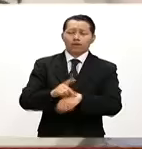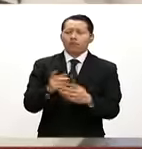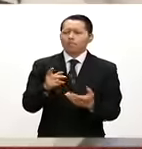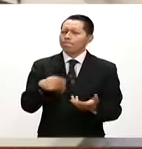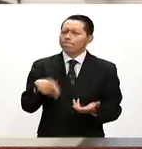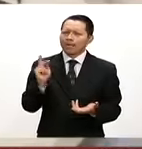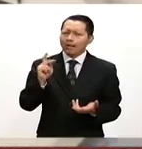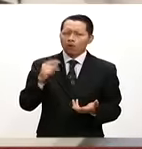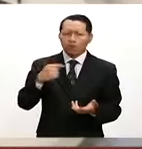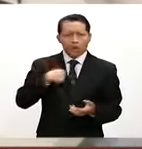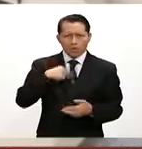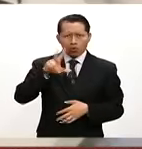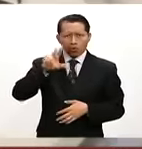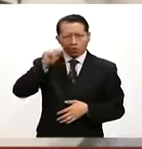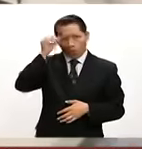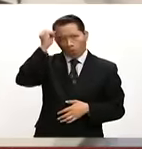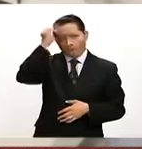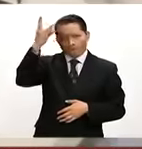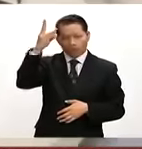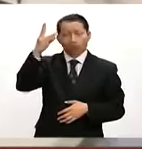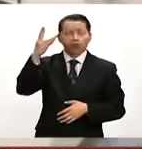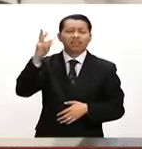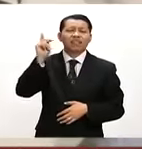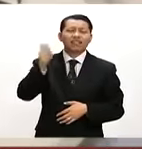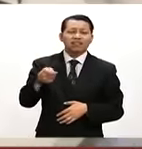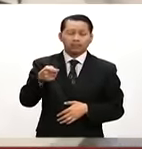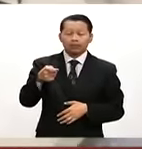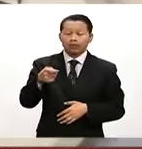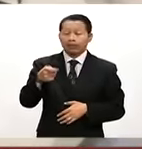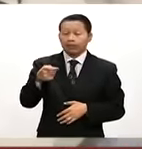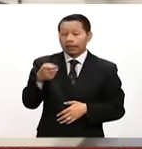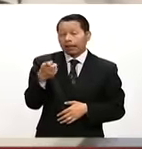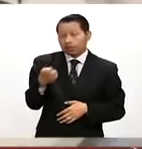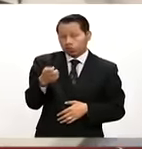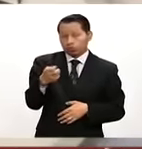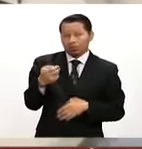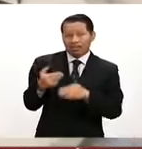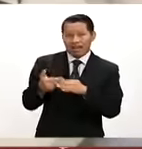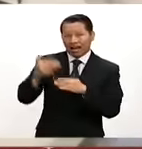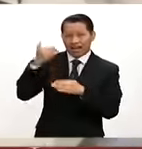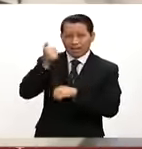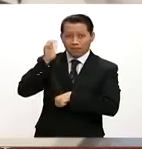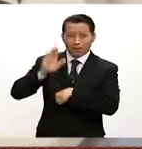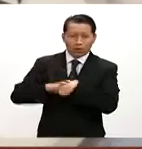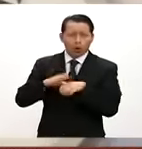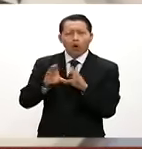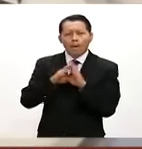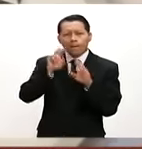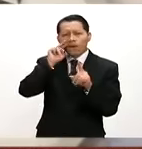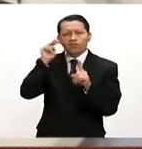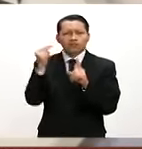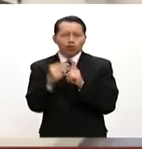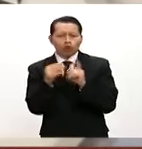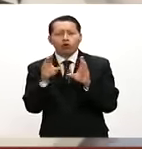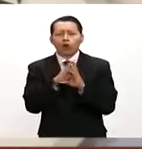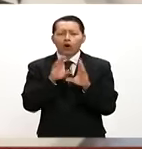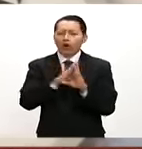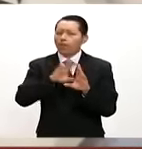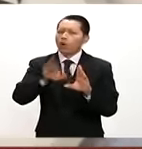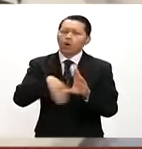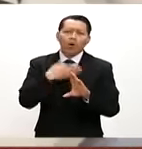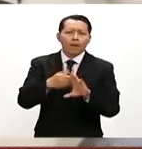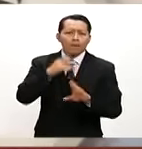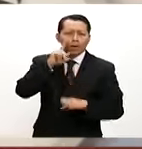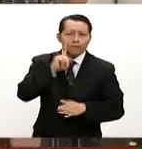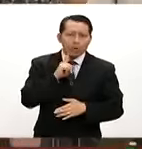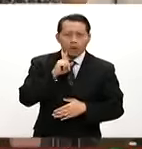yo no olvido que en seis años antes de su administración, prevaleció una visión que criminalizó a